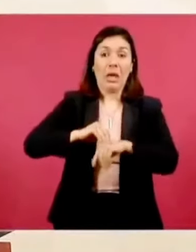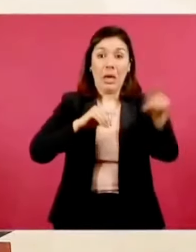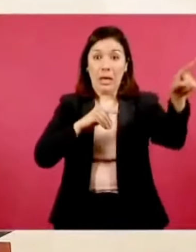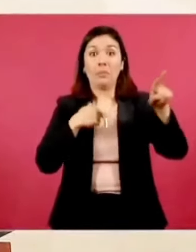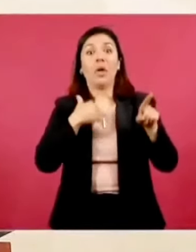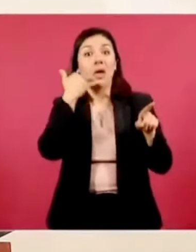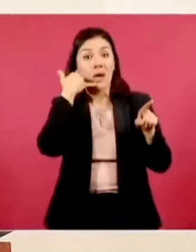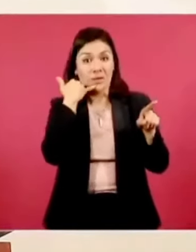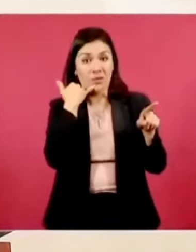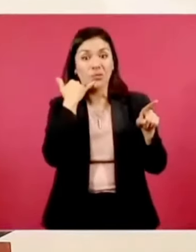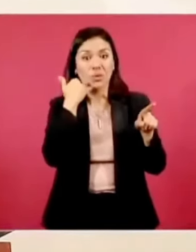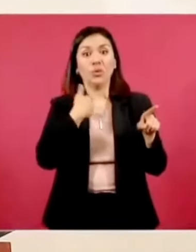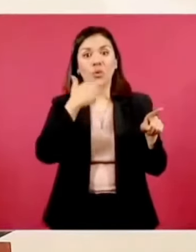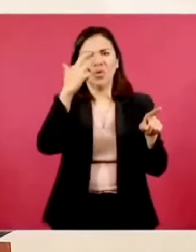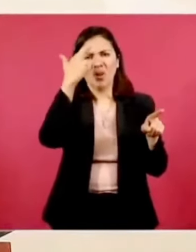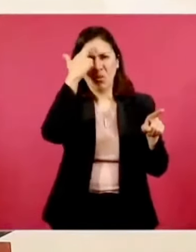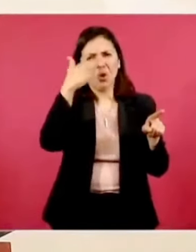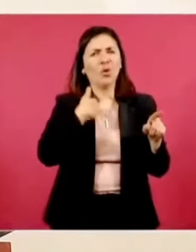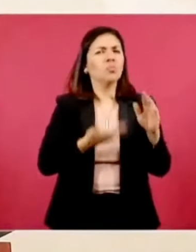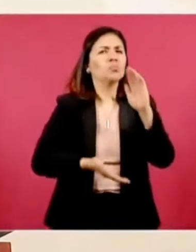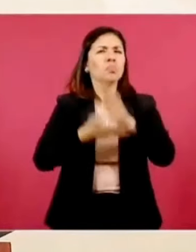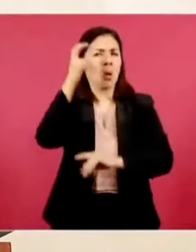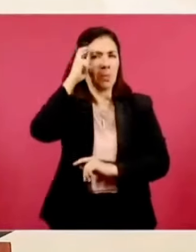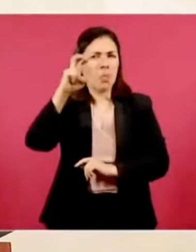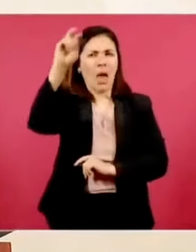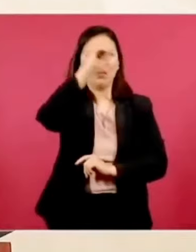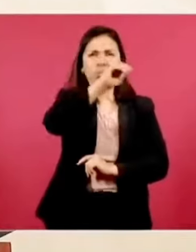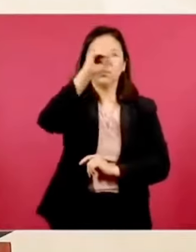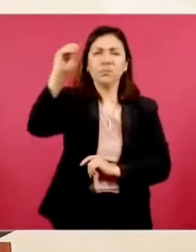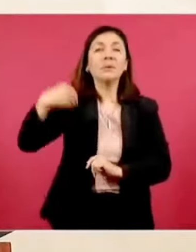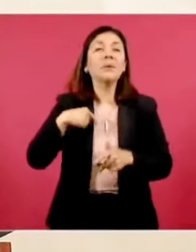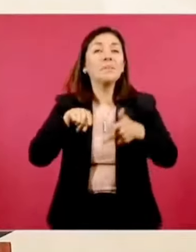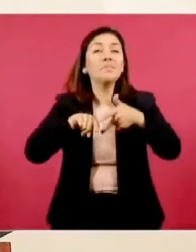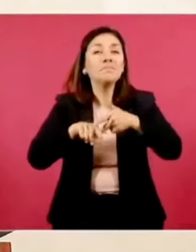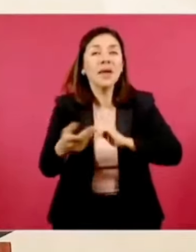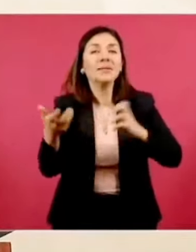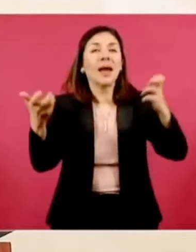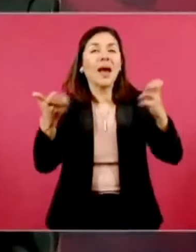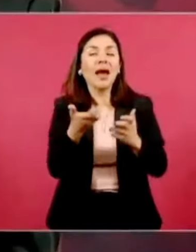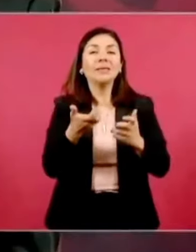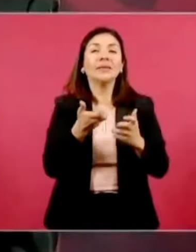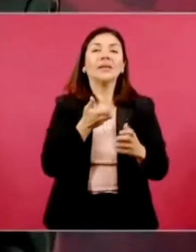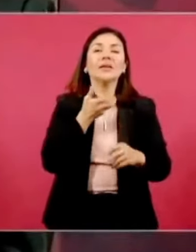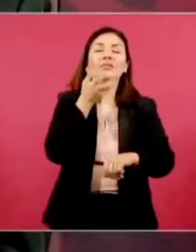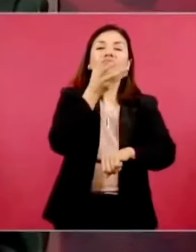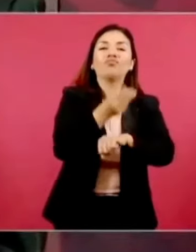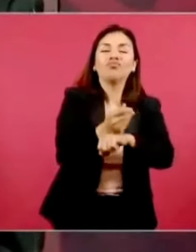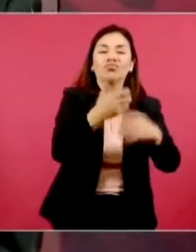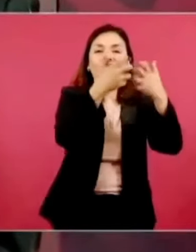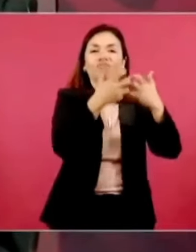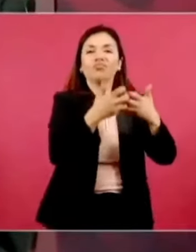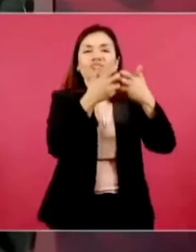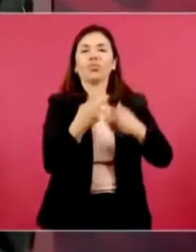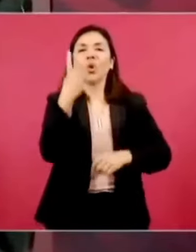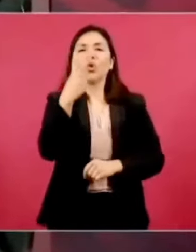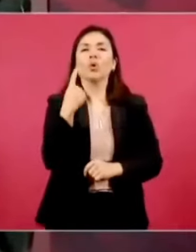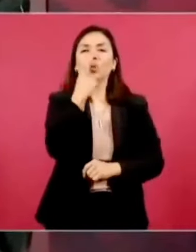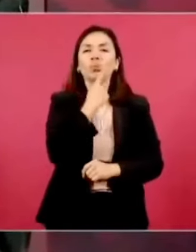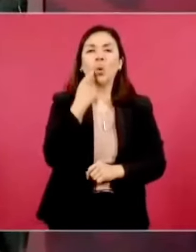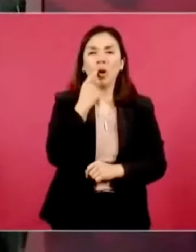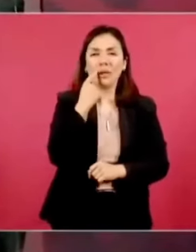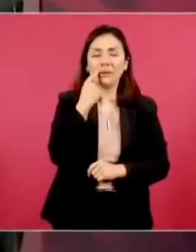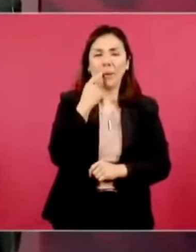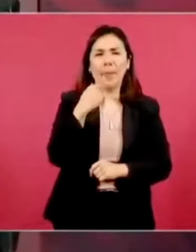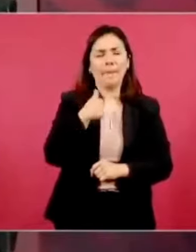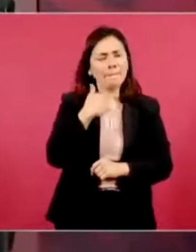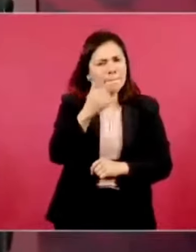Recuerdo que estaba yo en una gira. Estábamos empezando a construir la refinería de dos bocas. Y ahí le